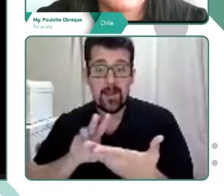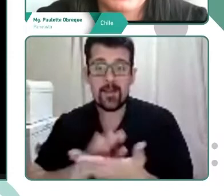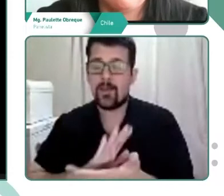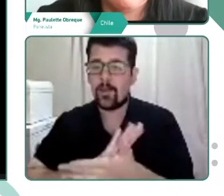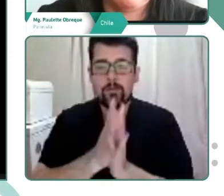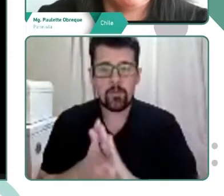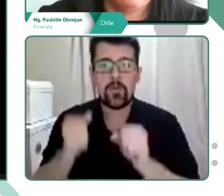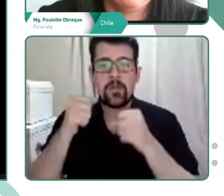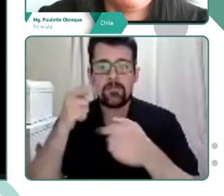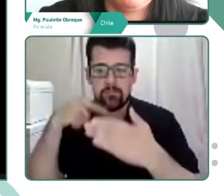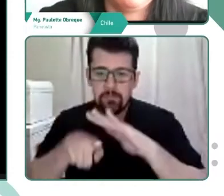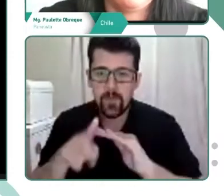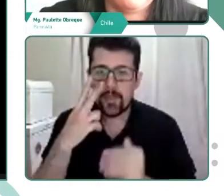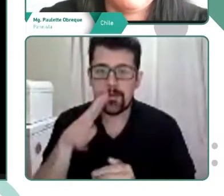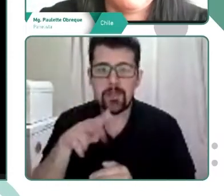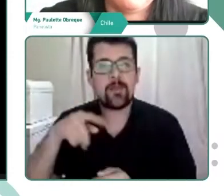veces que se deseen.